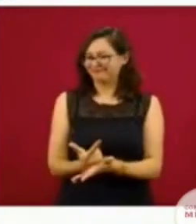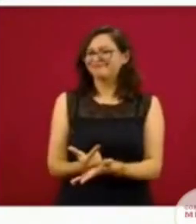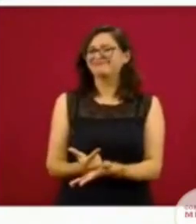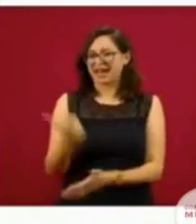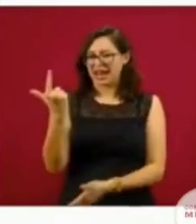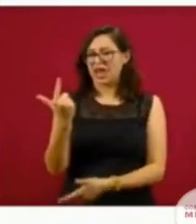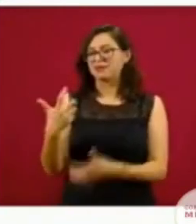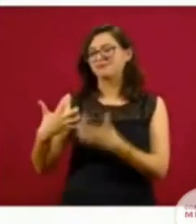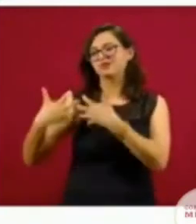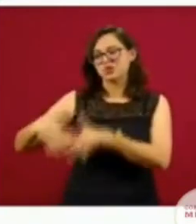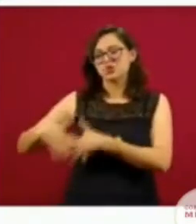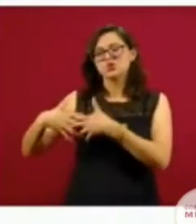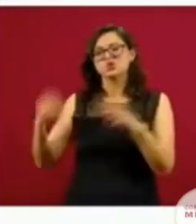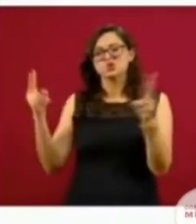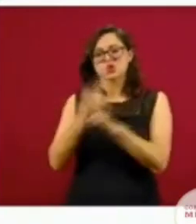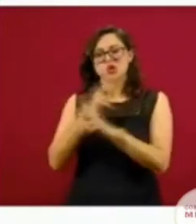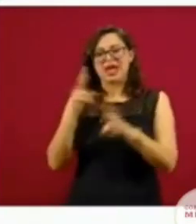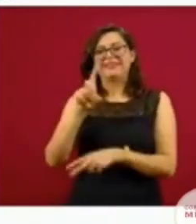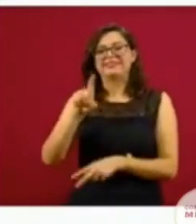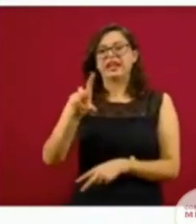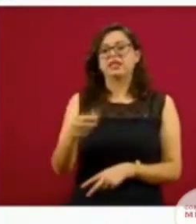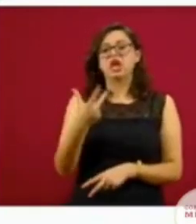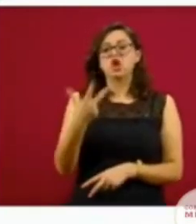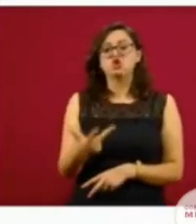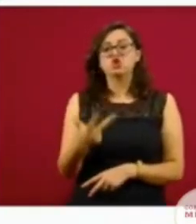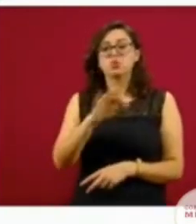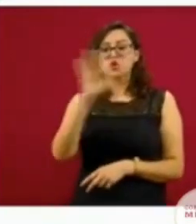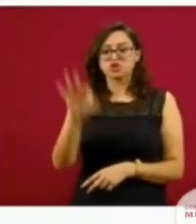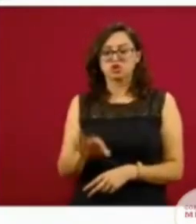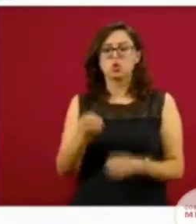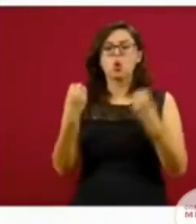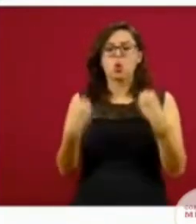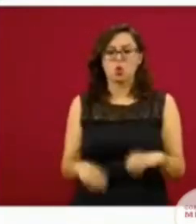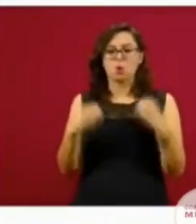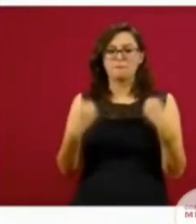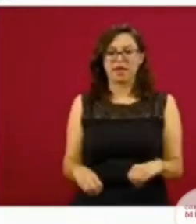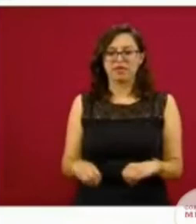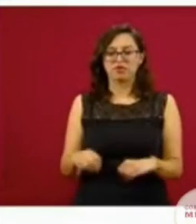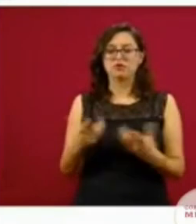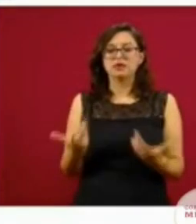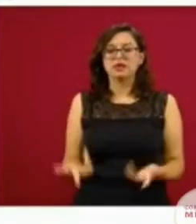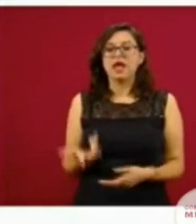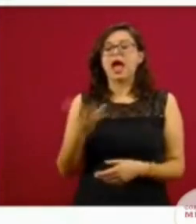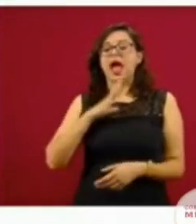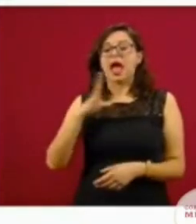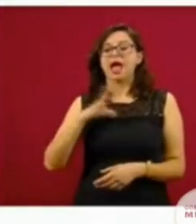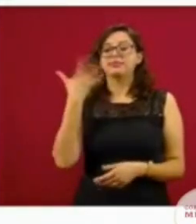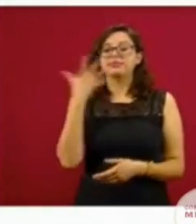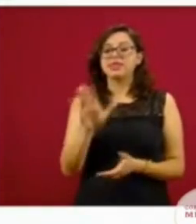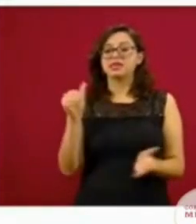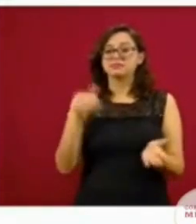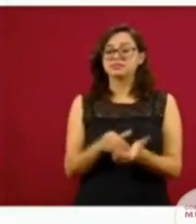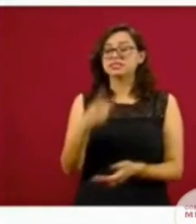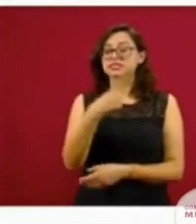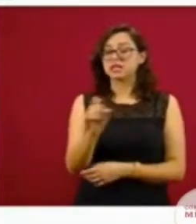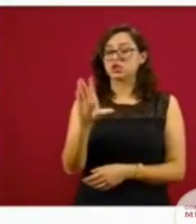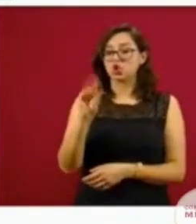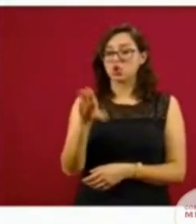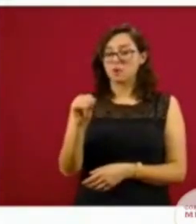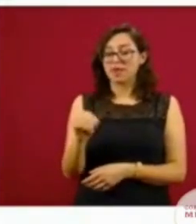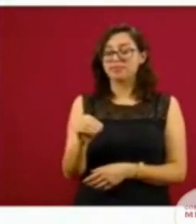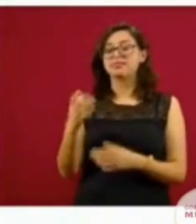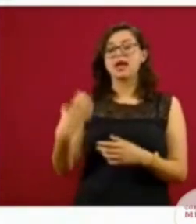destinadas a personas críticamente enfermas. Tenemos 38 por ciento de ocupación nacional, también se ha ido expandiendo, tenemos 10 mil